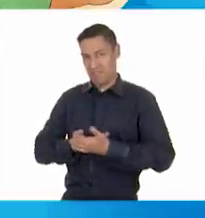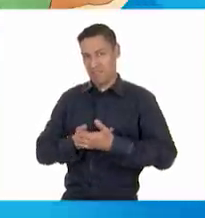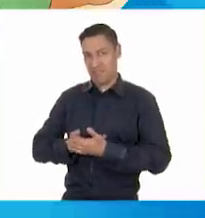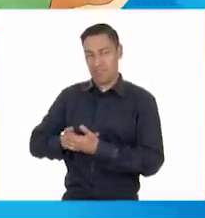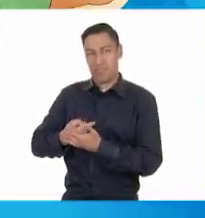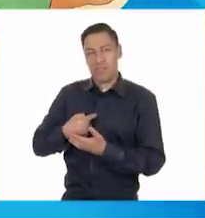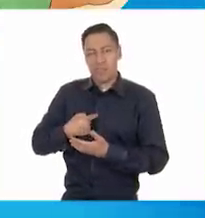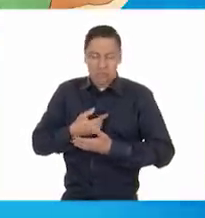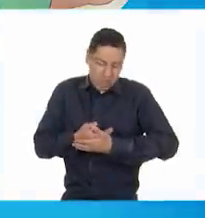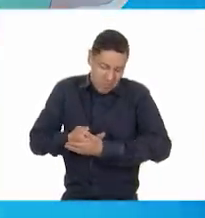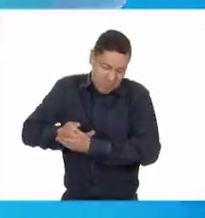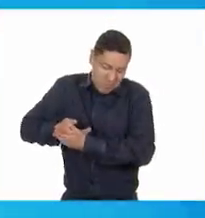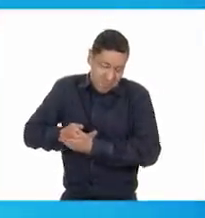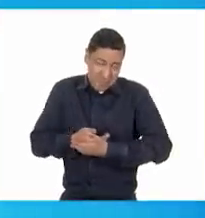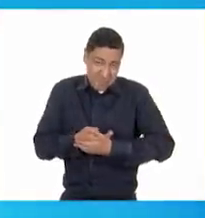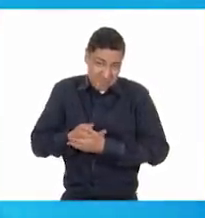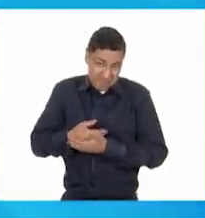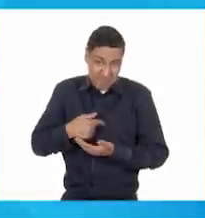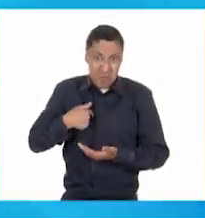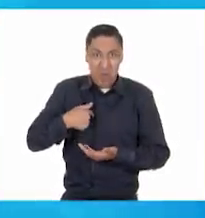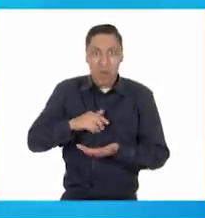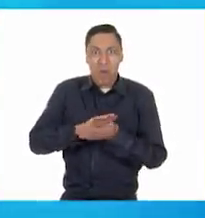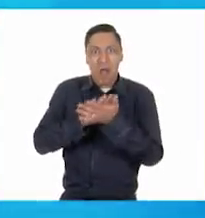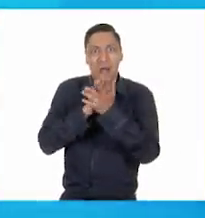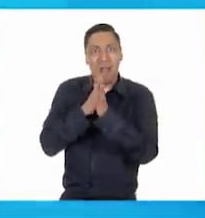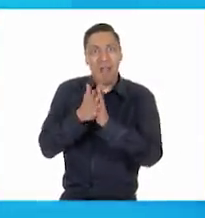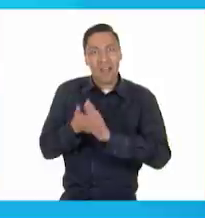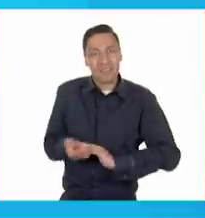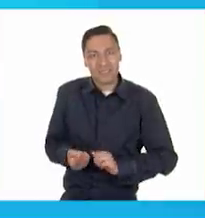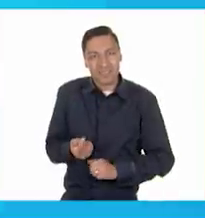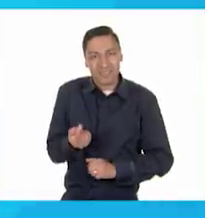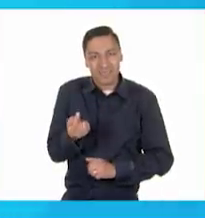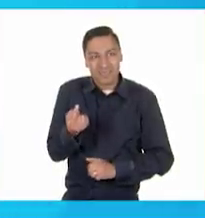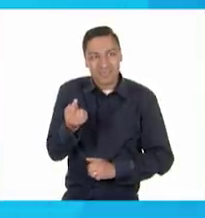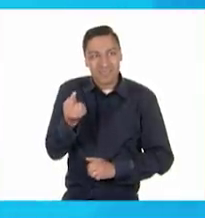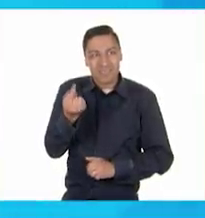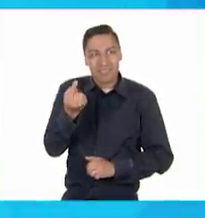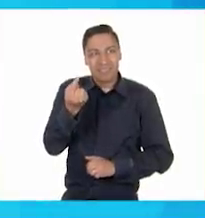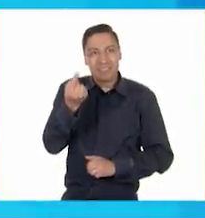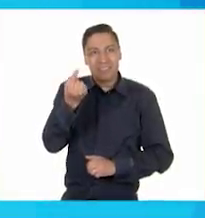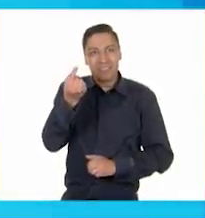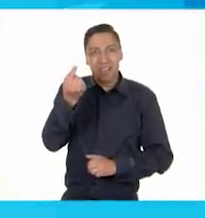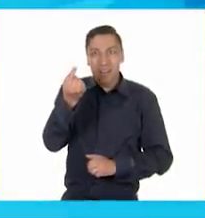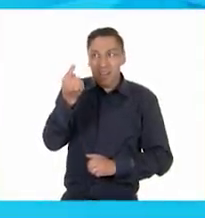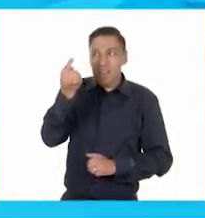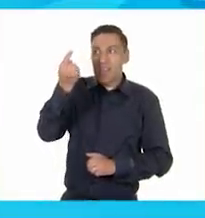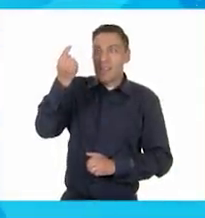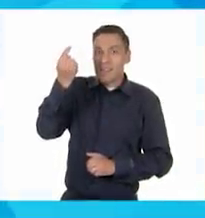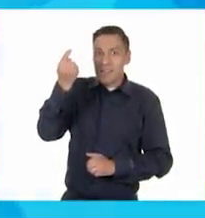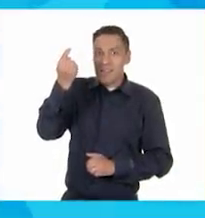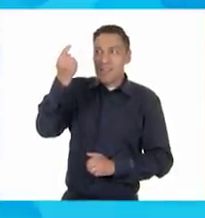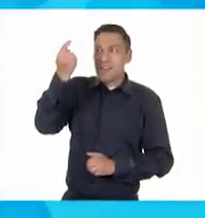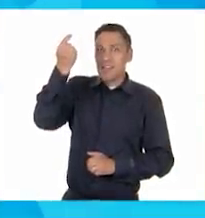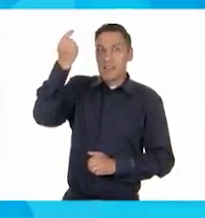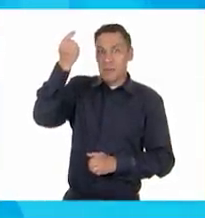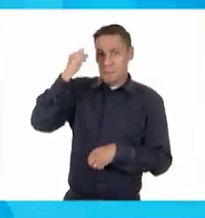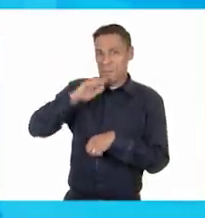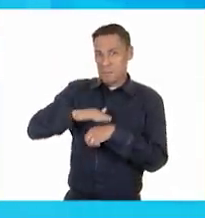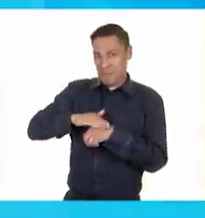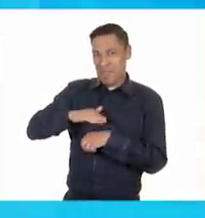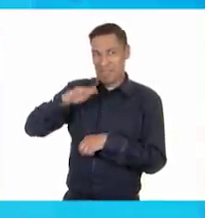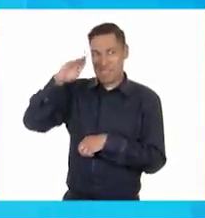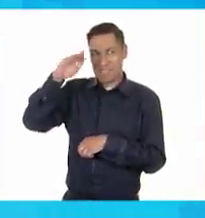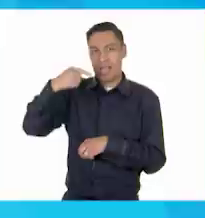pequeño que era. Mira cuánto he crecido. ¡Crecido! ¡Y crecido! Ahora